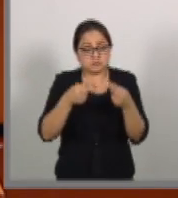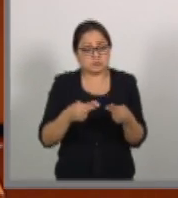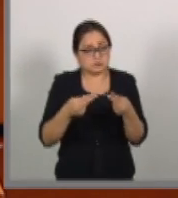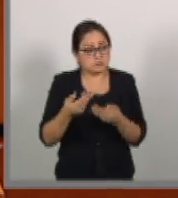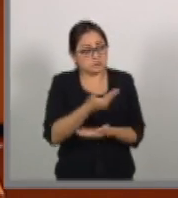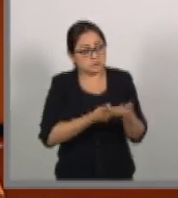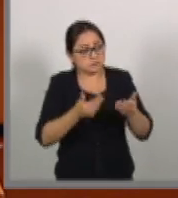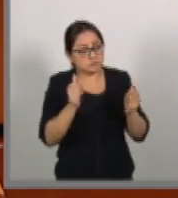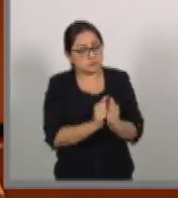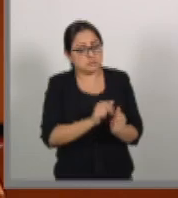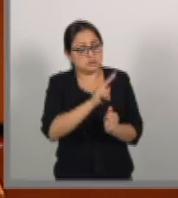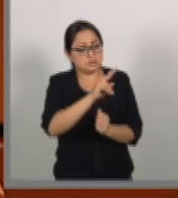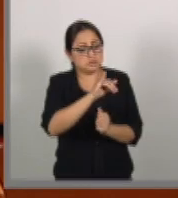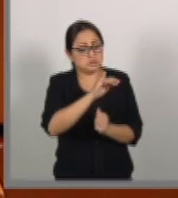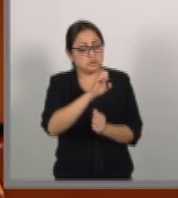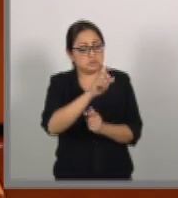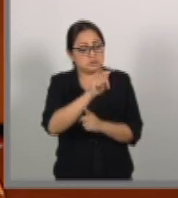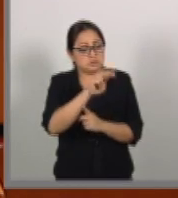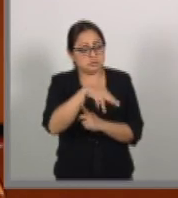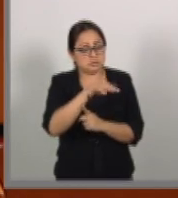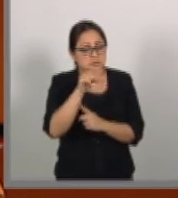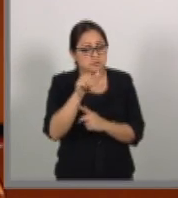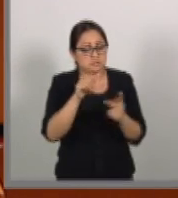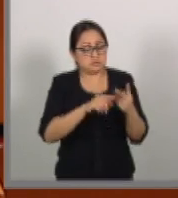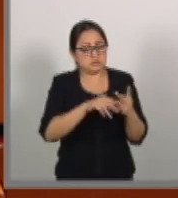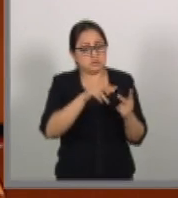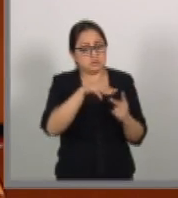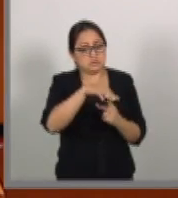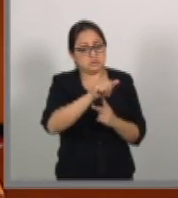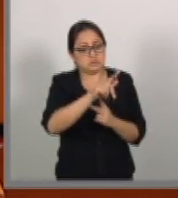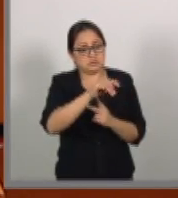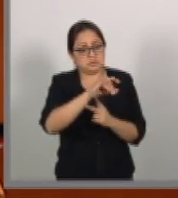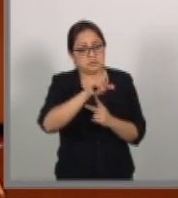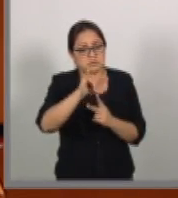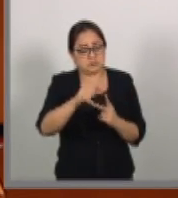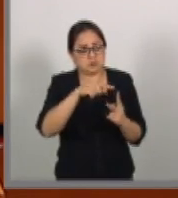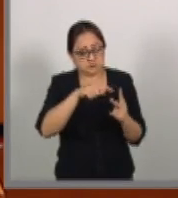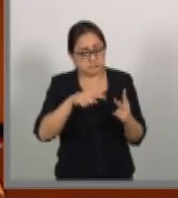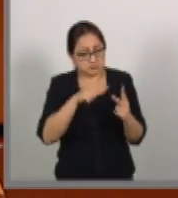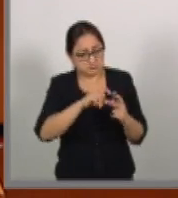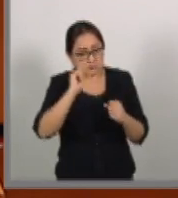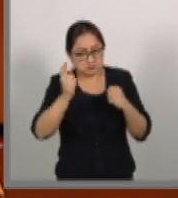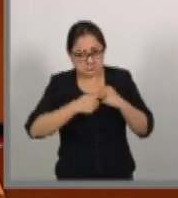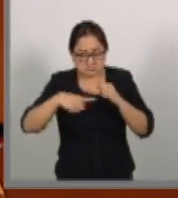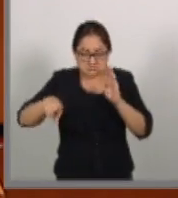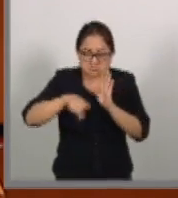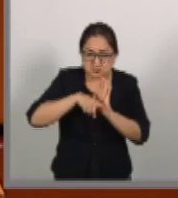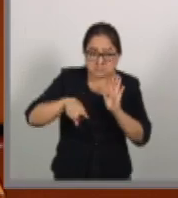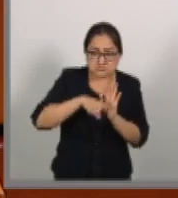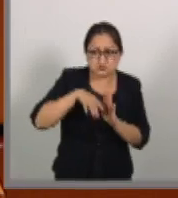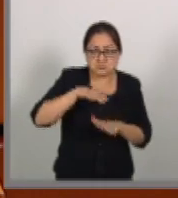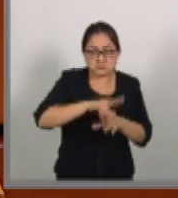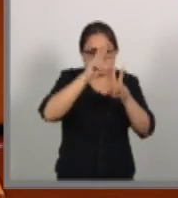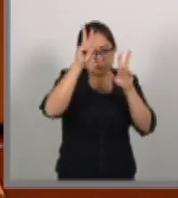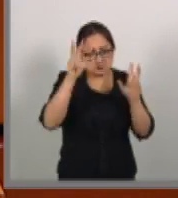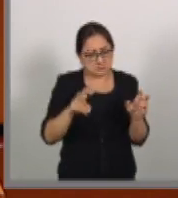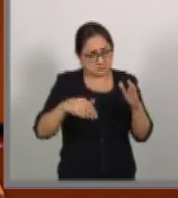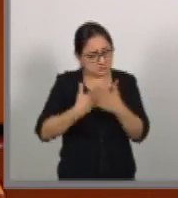Malasia específicamente para evitar impactos negativos en materia nacional.